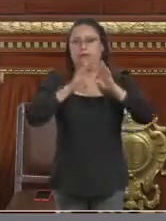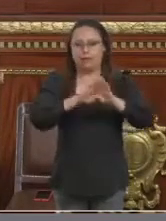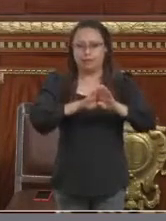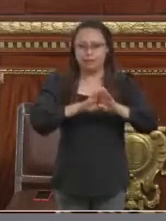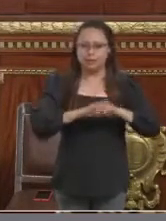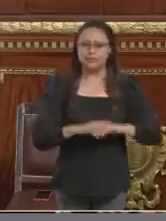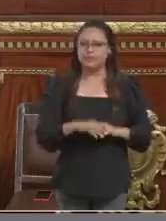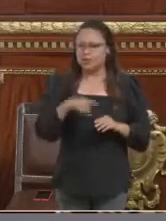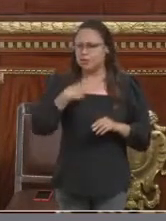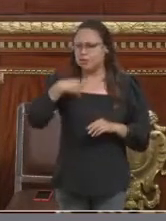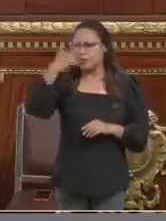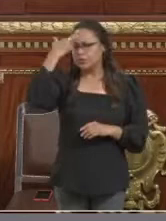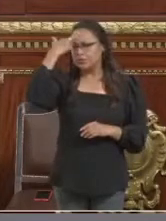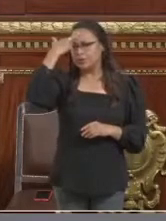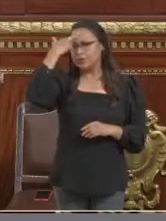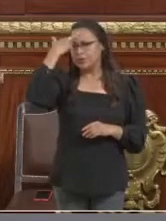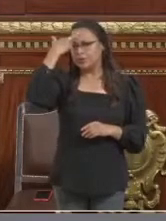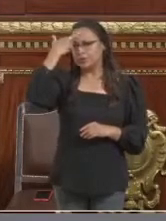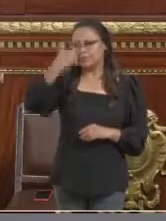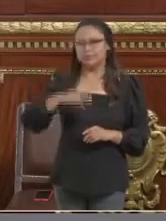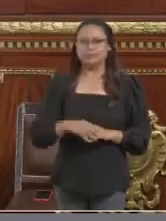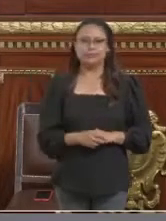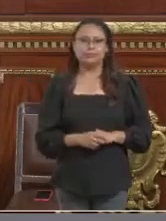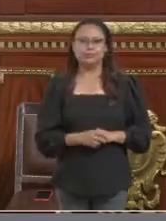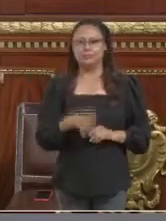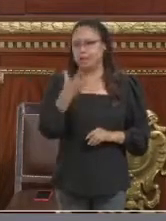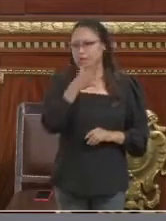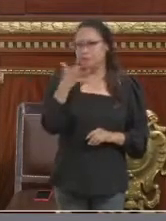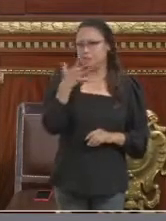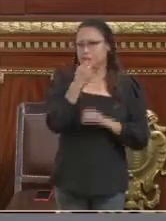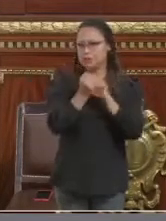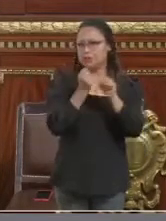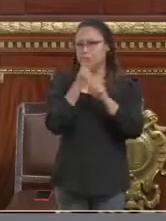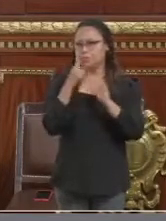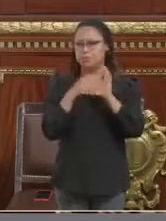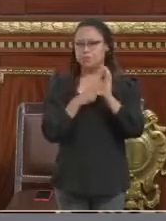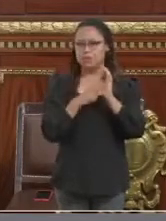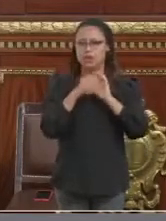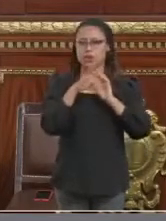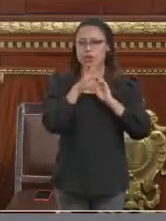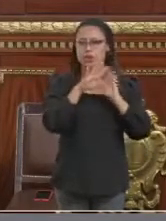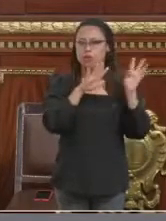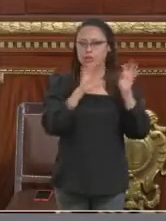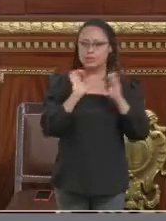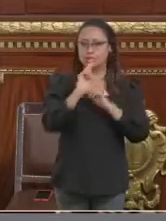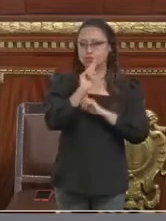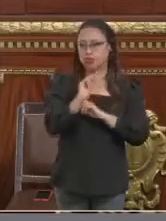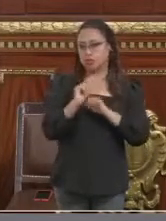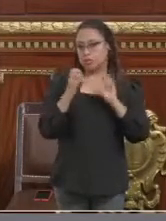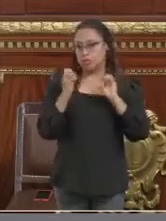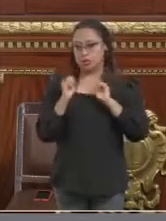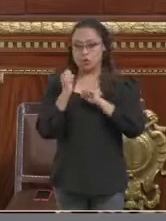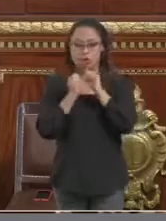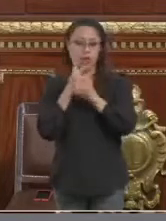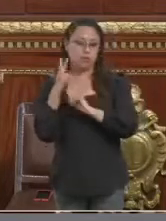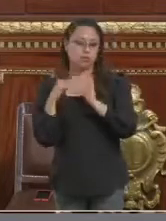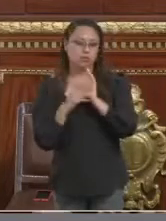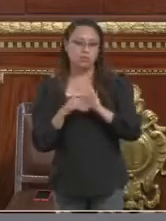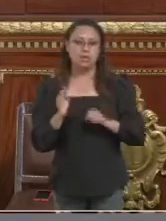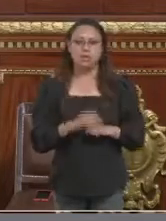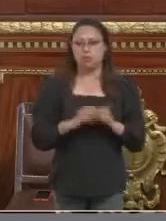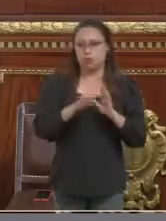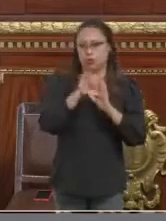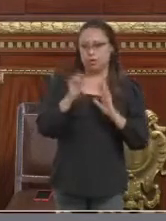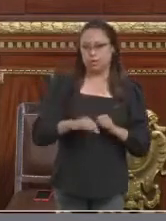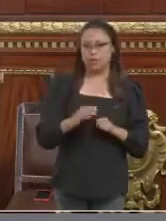mediados de los 80 y los 2000, el hecho de que tu calle estuviera cerrada con una pluma,